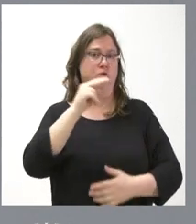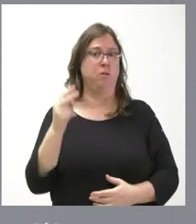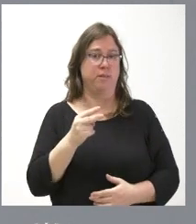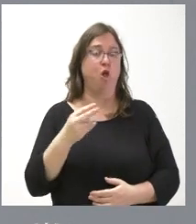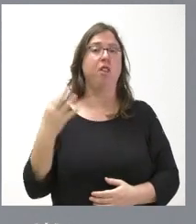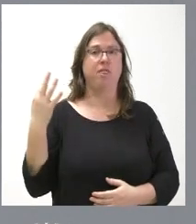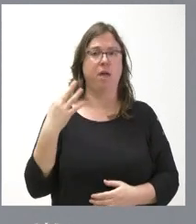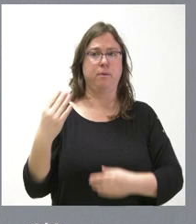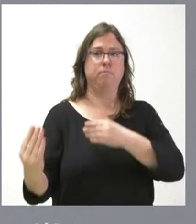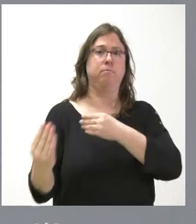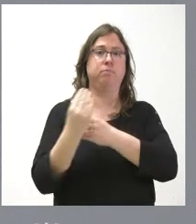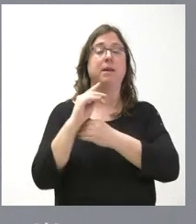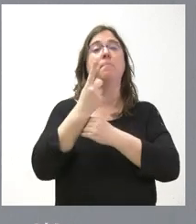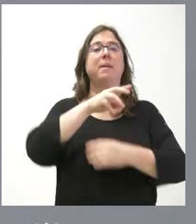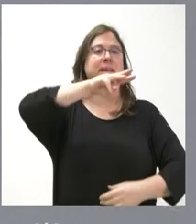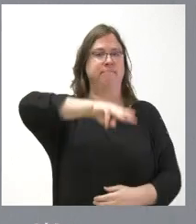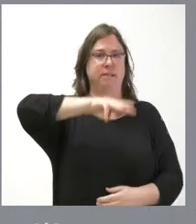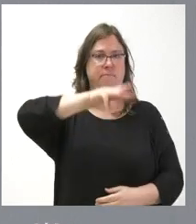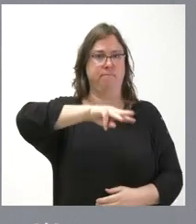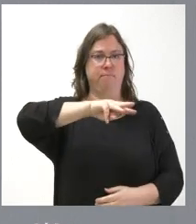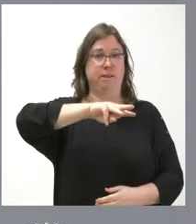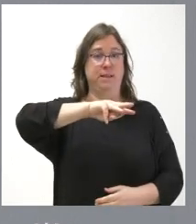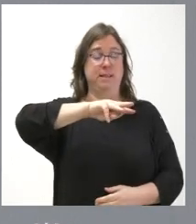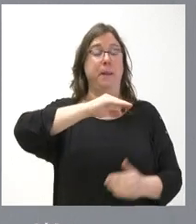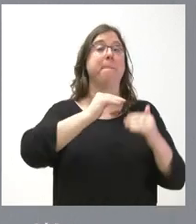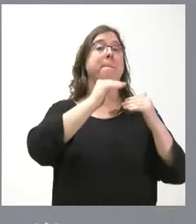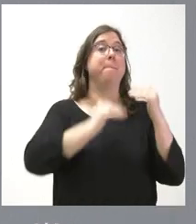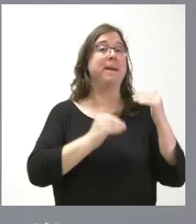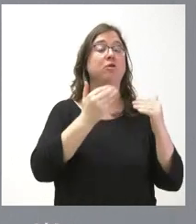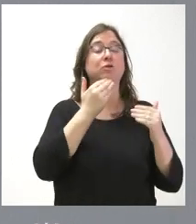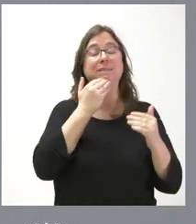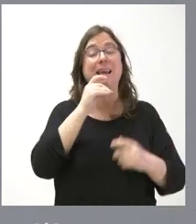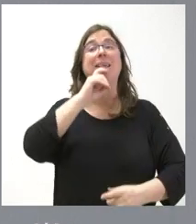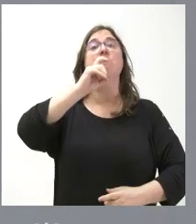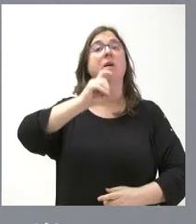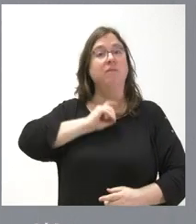sería la cifra del primer trimestre de menos pagos respecto de lo anunciado.